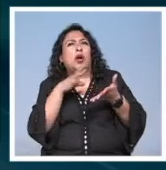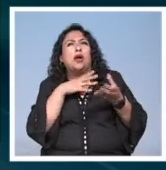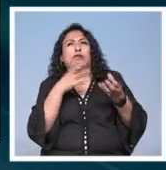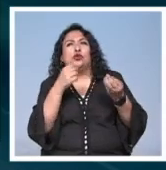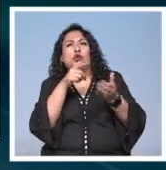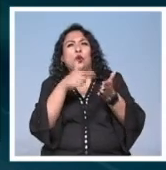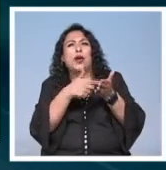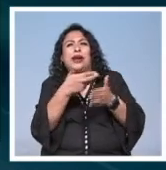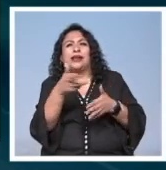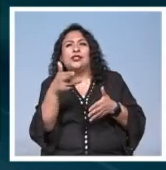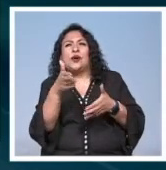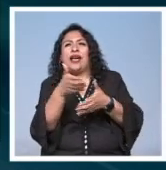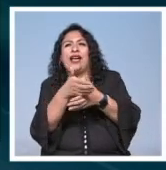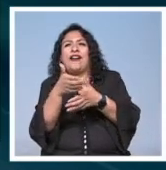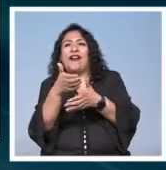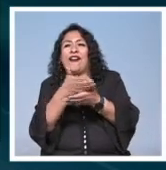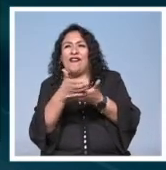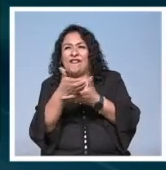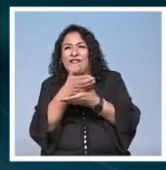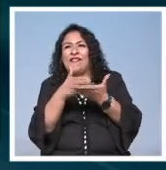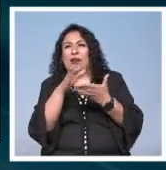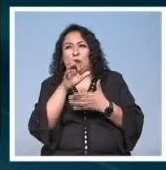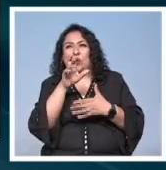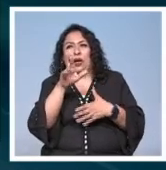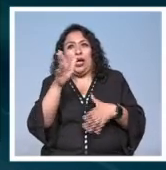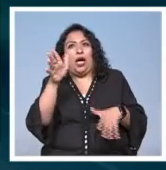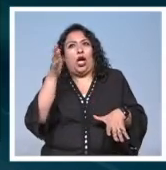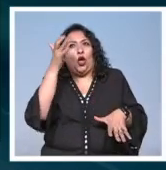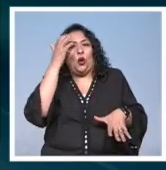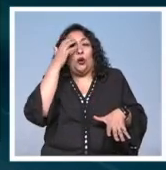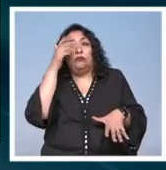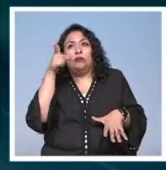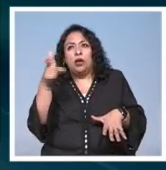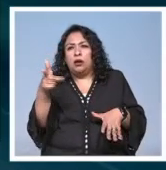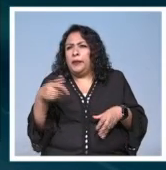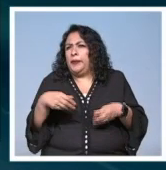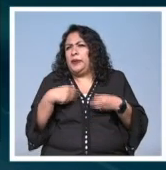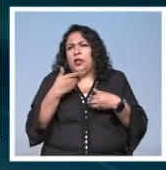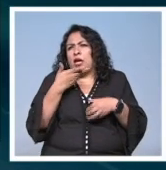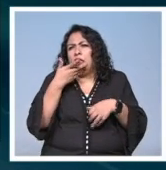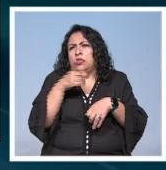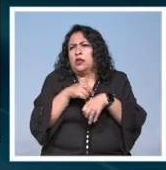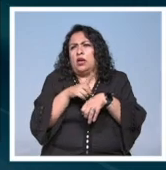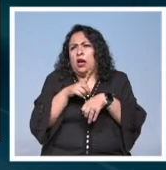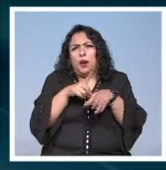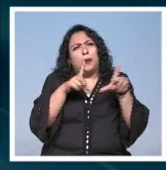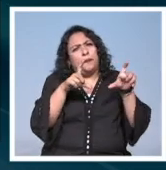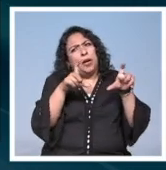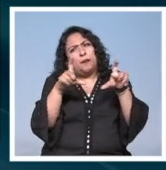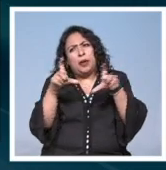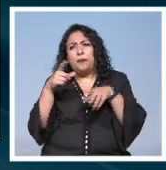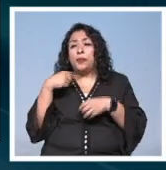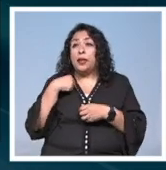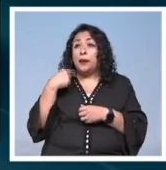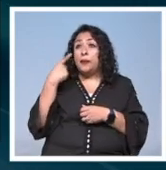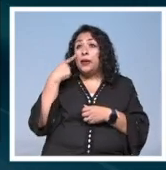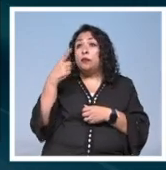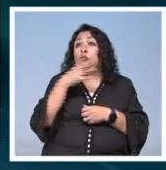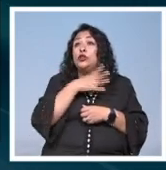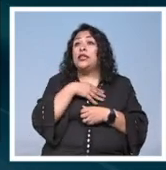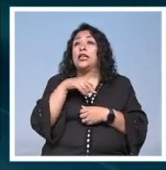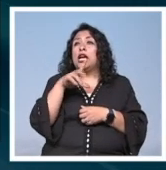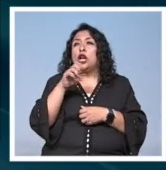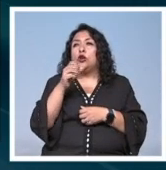cafés en Bucareli también icónicos entonces él toma vida cotidiana vamos a ver una parte de la hija de los